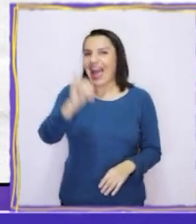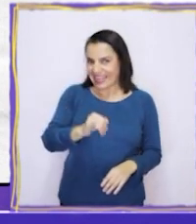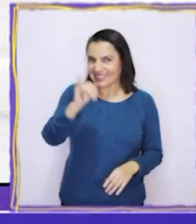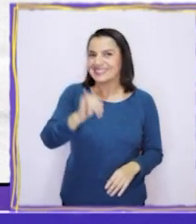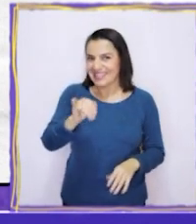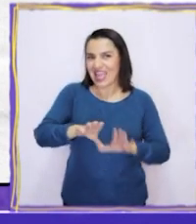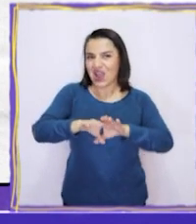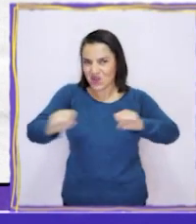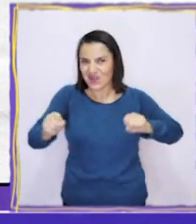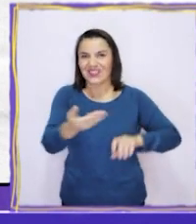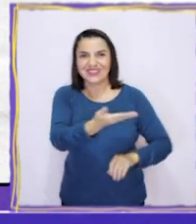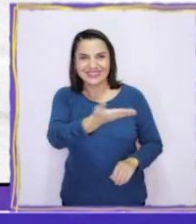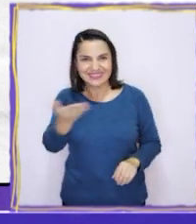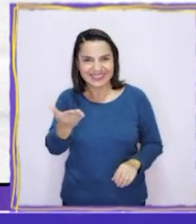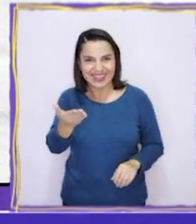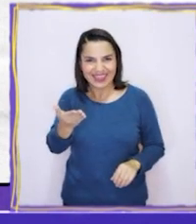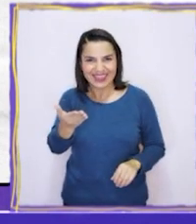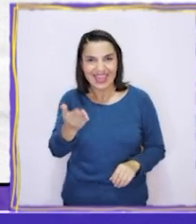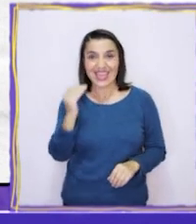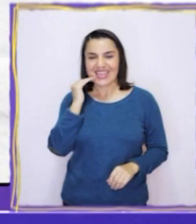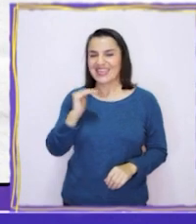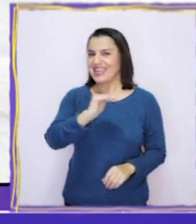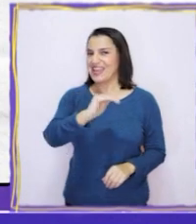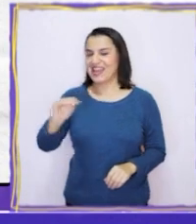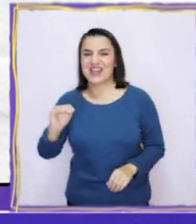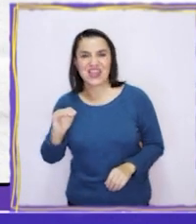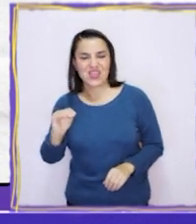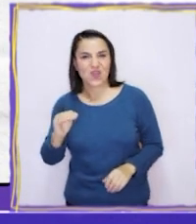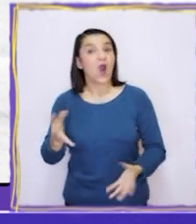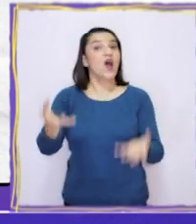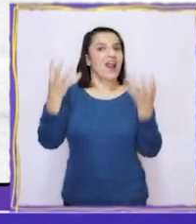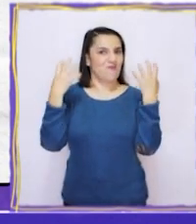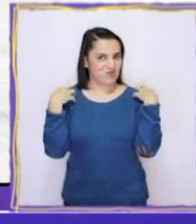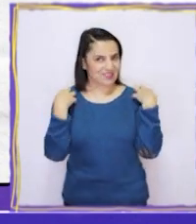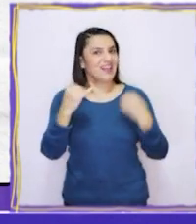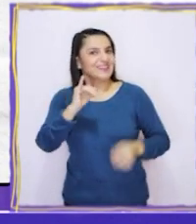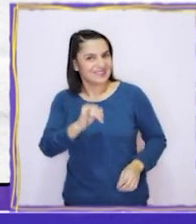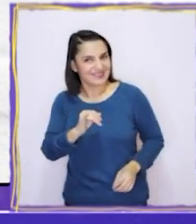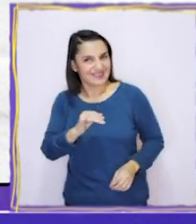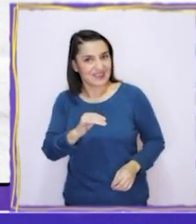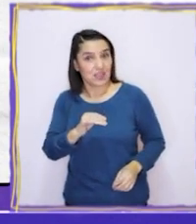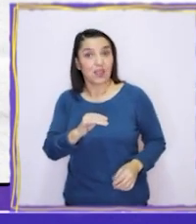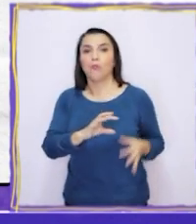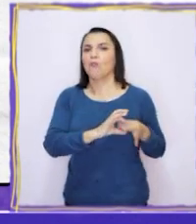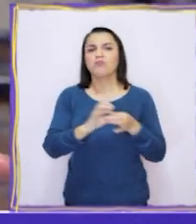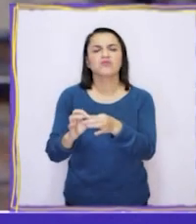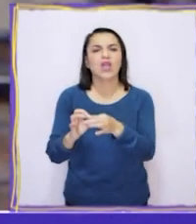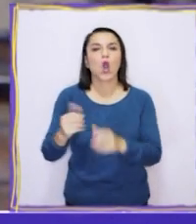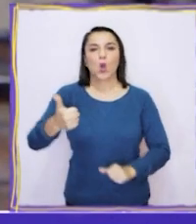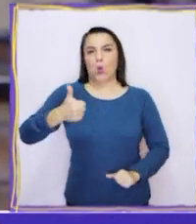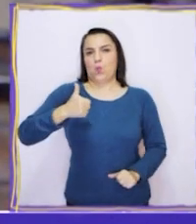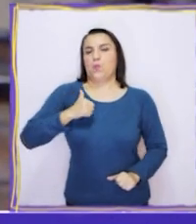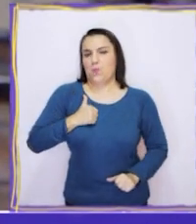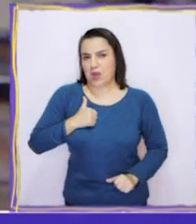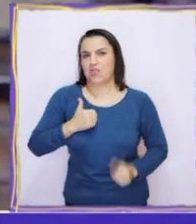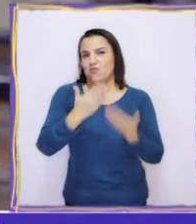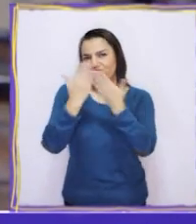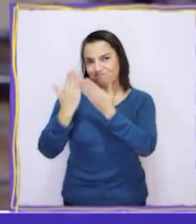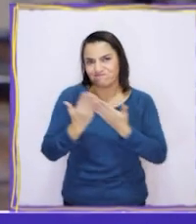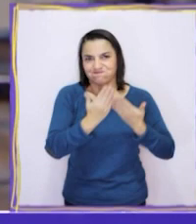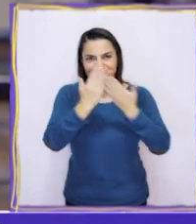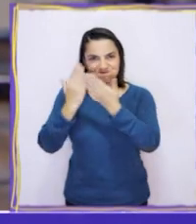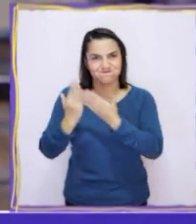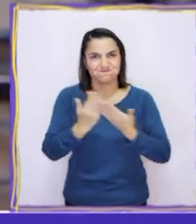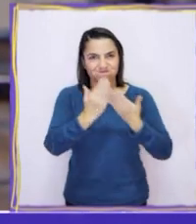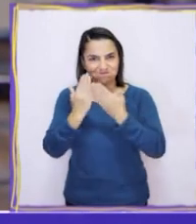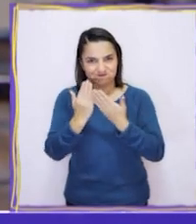¡Claro! Estoy muy de acuerdo con ustedes. Estos niños están siendo responsables, ya que están cumpliendo con su